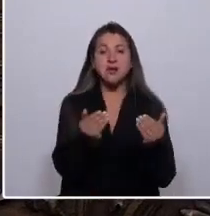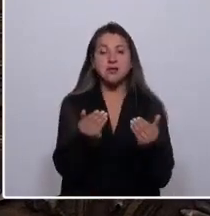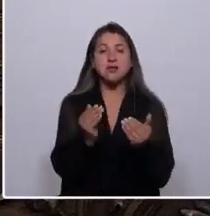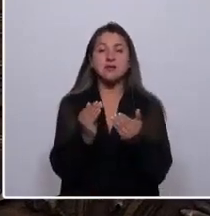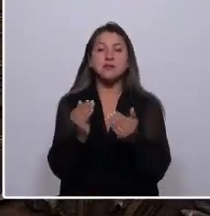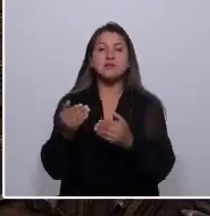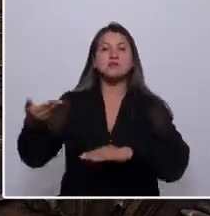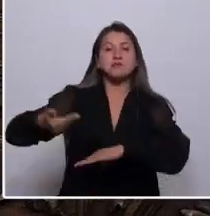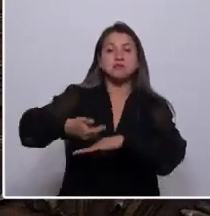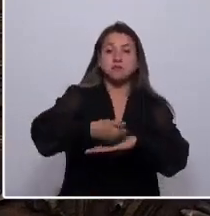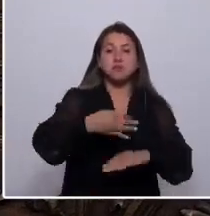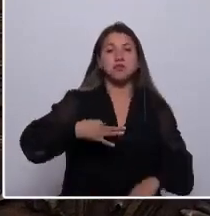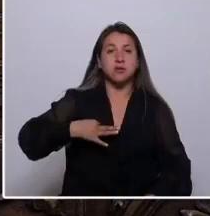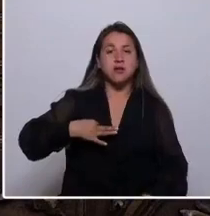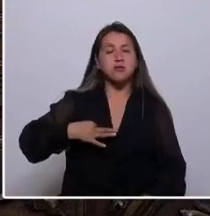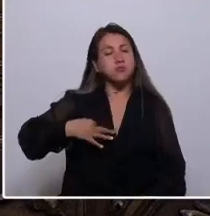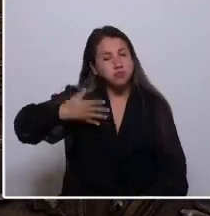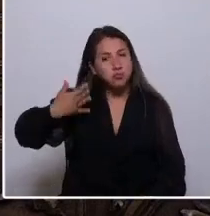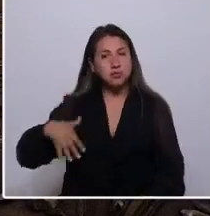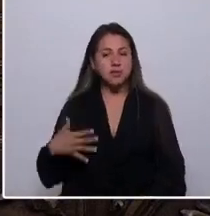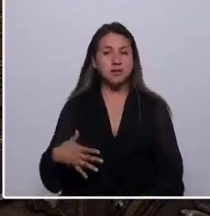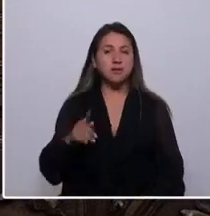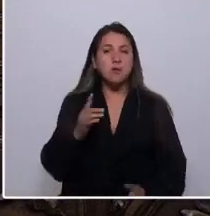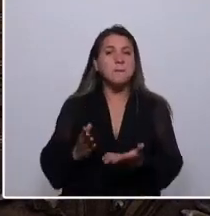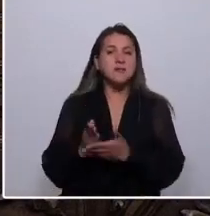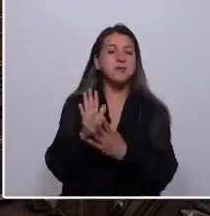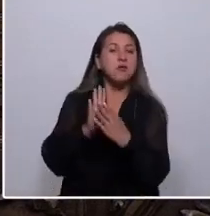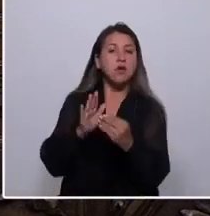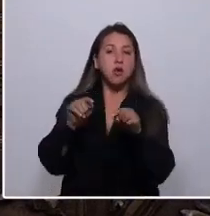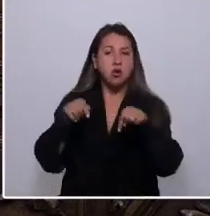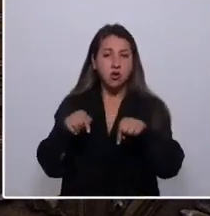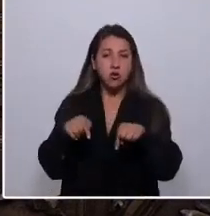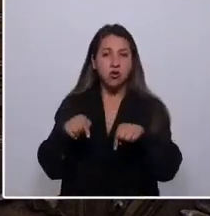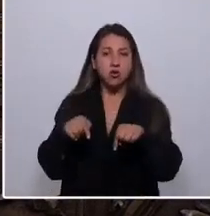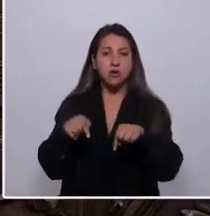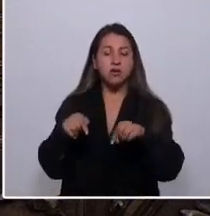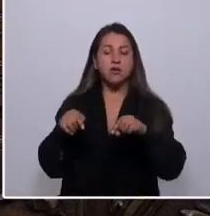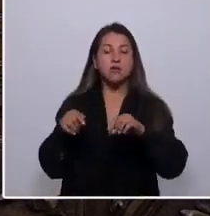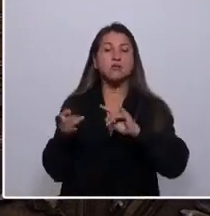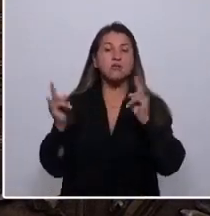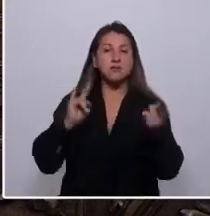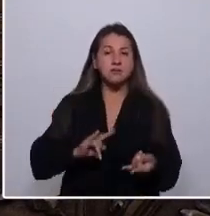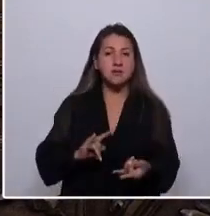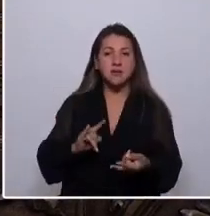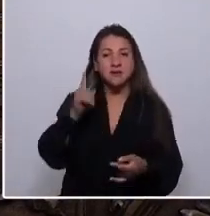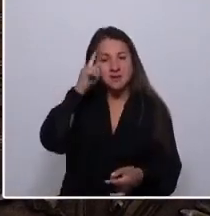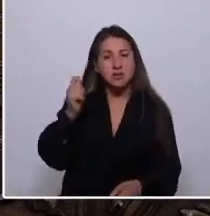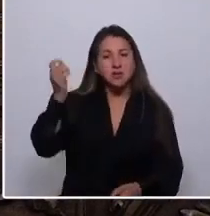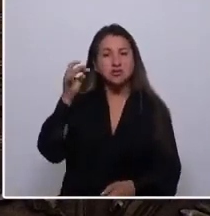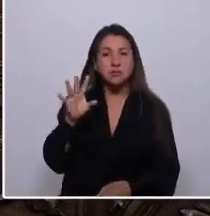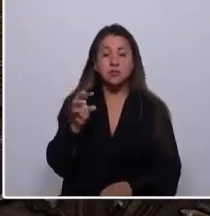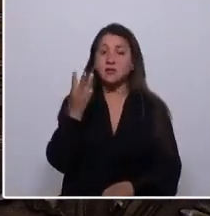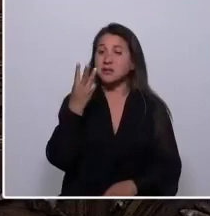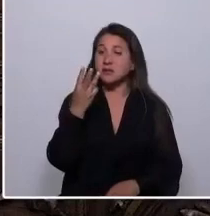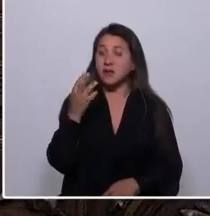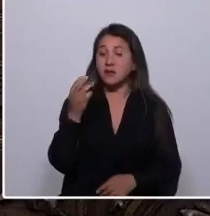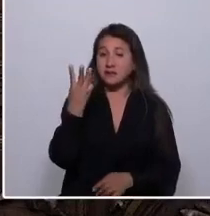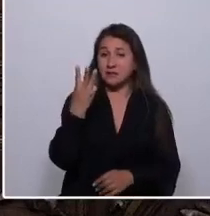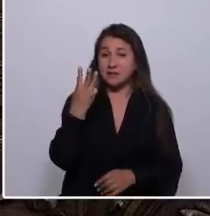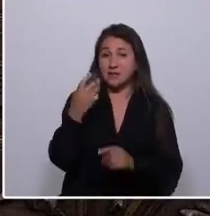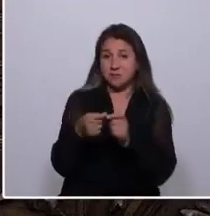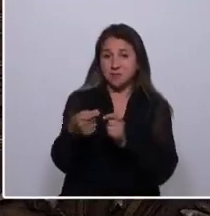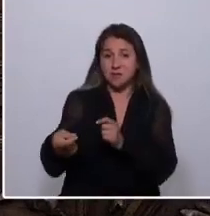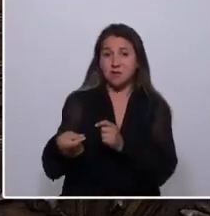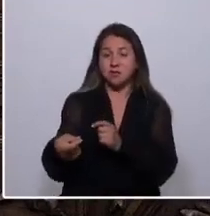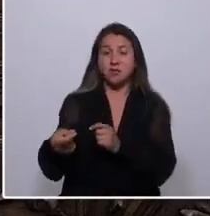indispensables. No a partir de un modelo teórico, intelectual o universal. Así, a 30 metros de este lugar, tras el